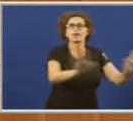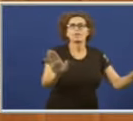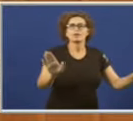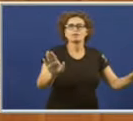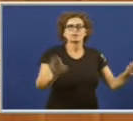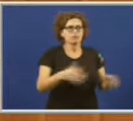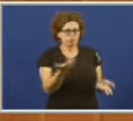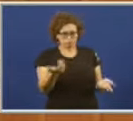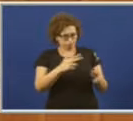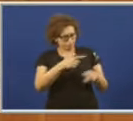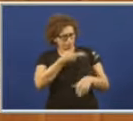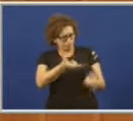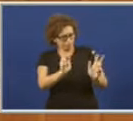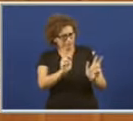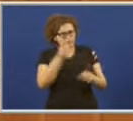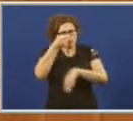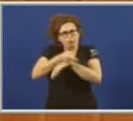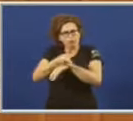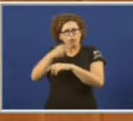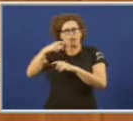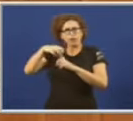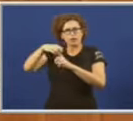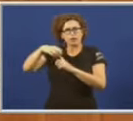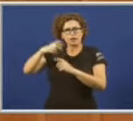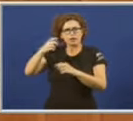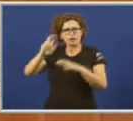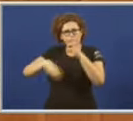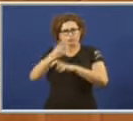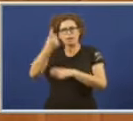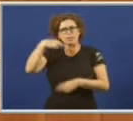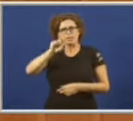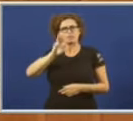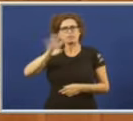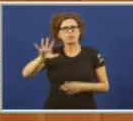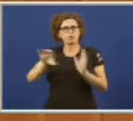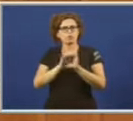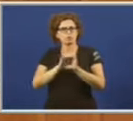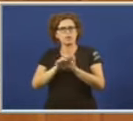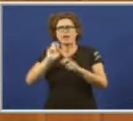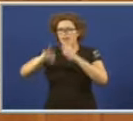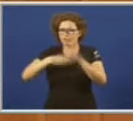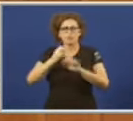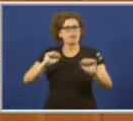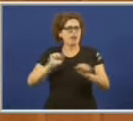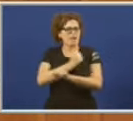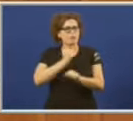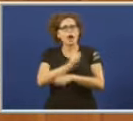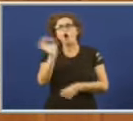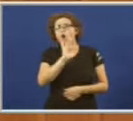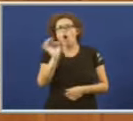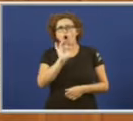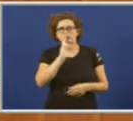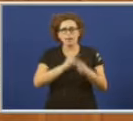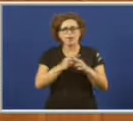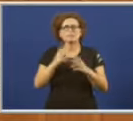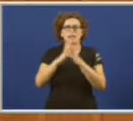permite impor os intereses da oligarquía coa reforma do 135 da Constitución, coa reforma laboral ou coa asinatura dun tratado de